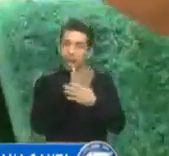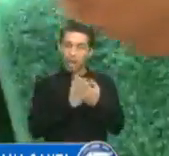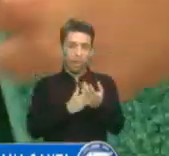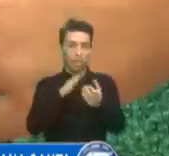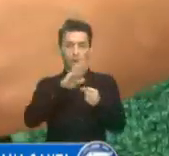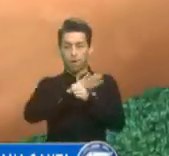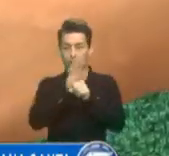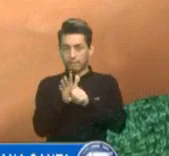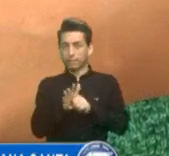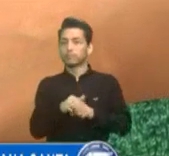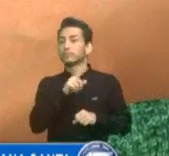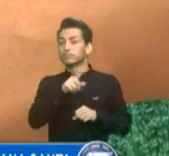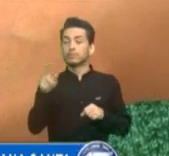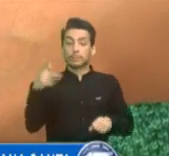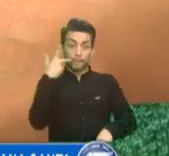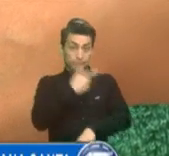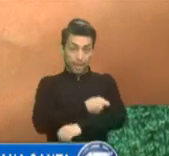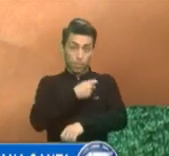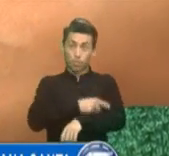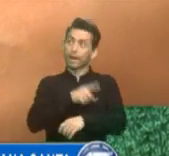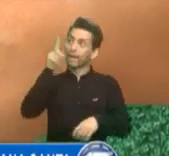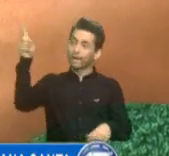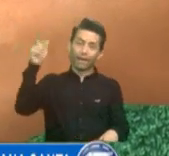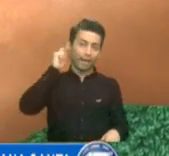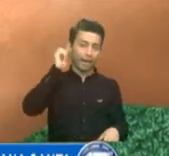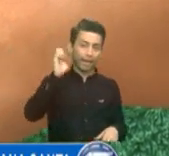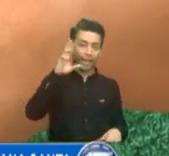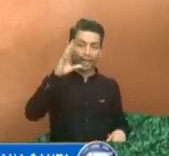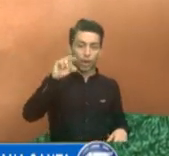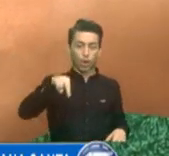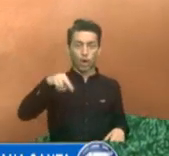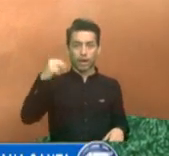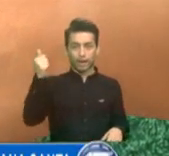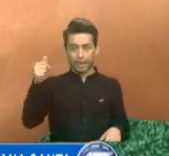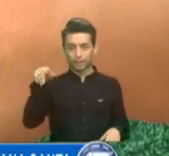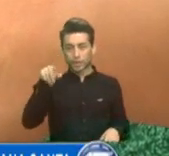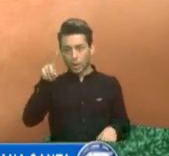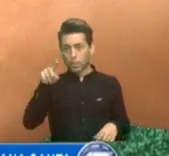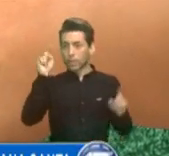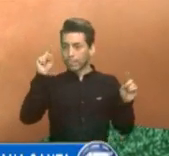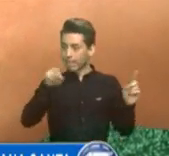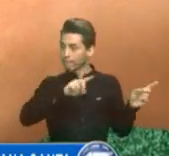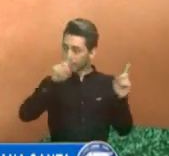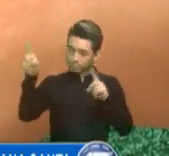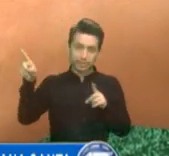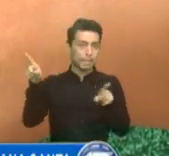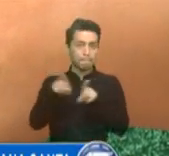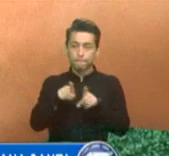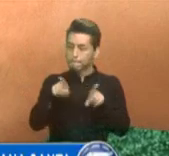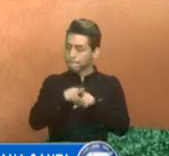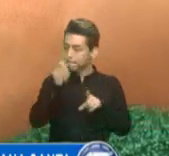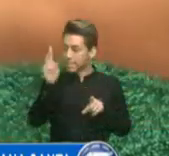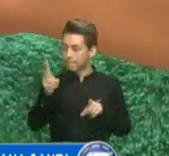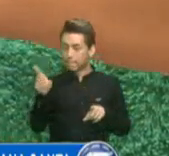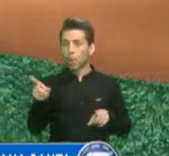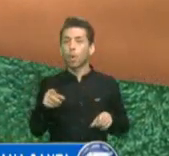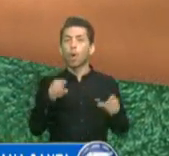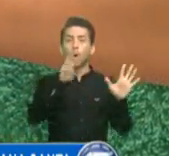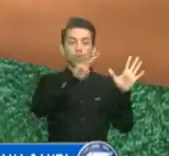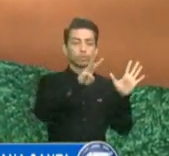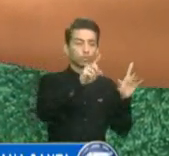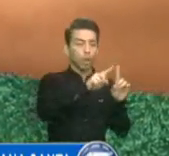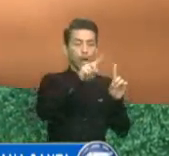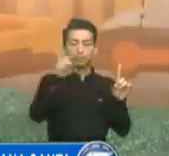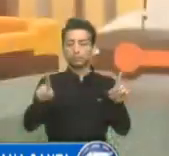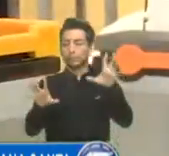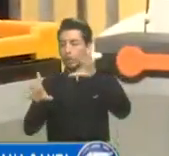Quienes se vacunaron en el Polideportivo de Gerona, ubicado en la Zona 1, tendrán que presentarse en el mismo lugar del 8 al 11 de junio. Las personas que